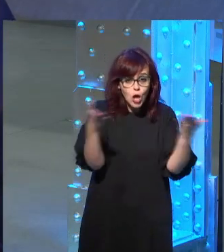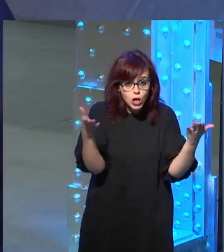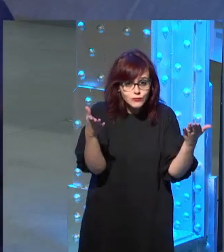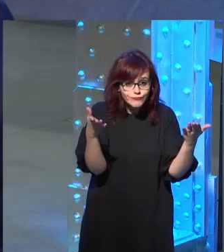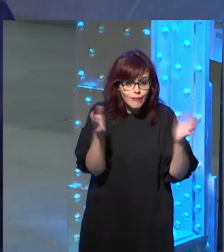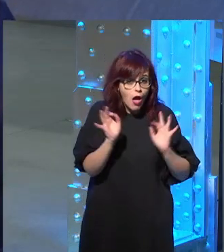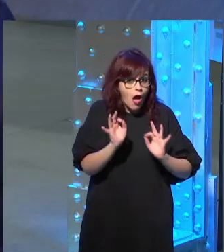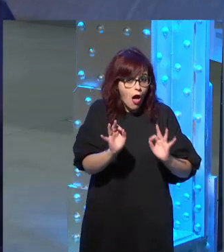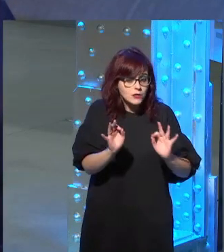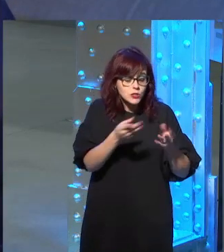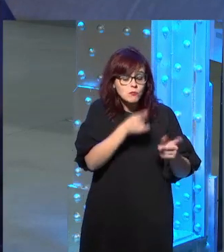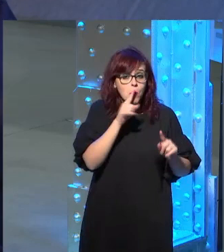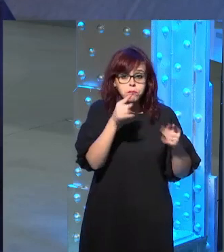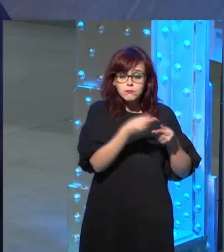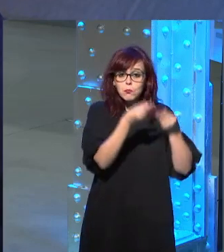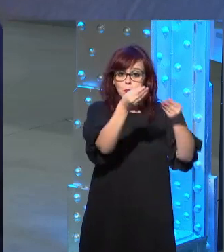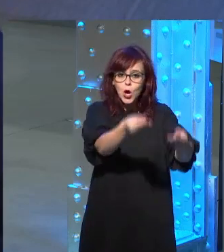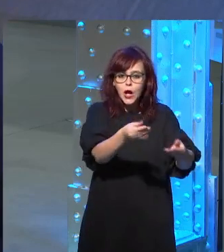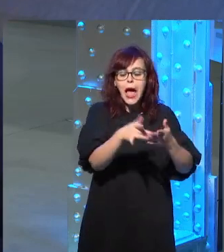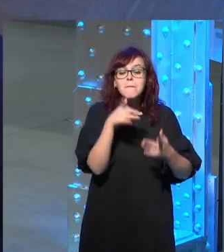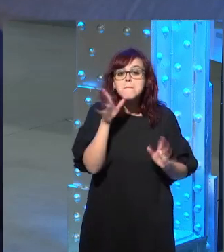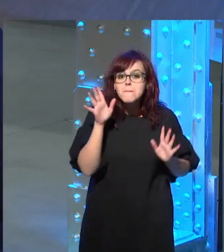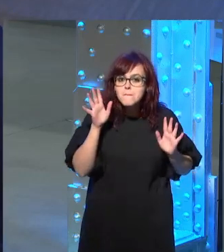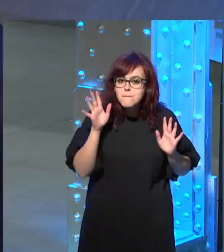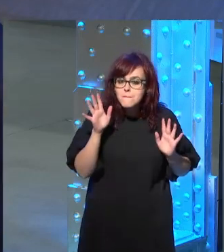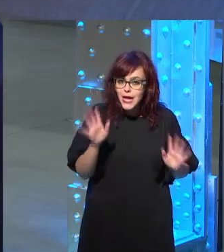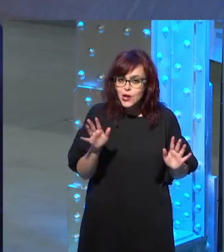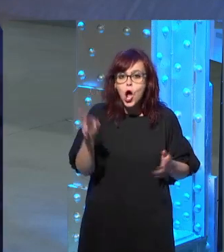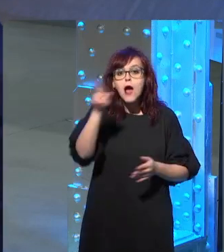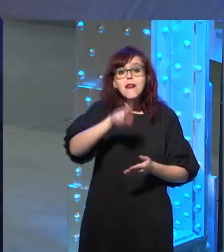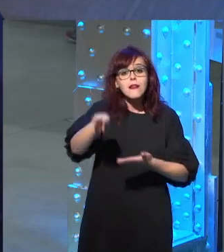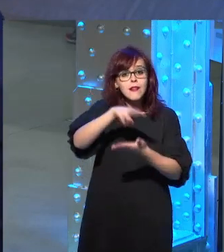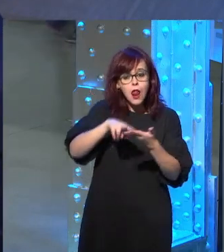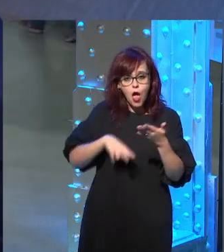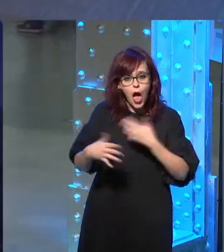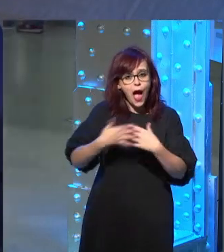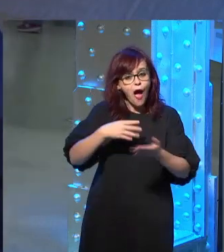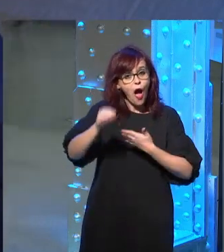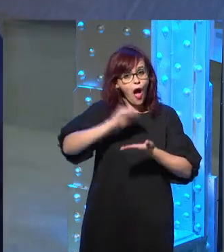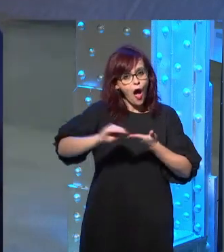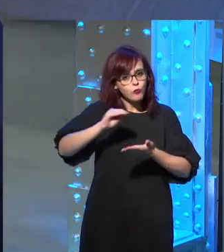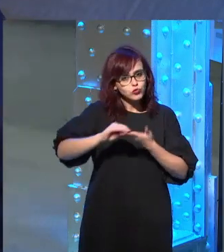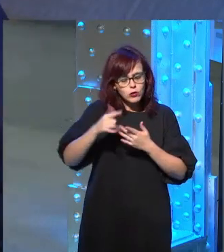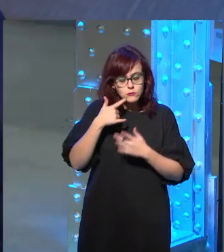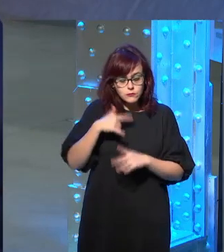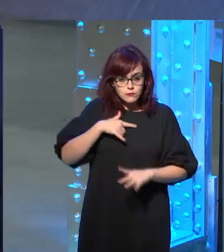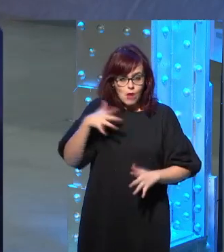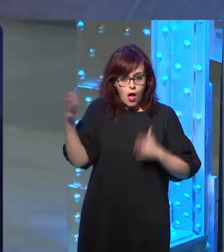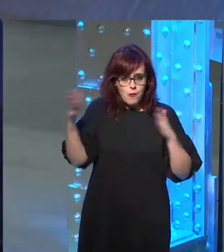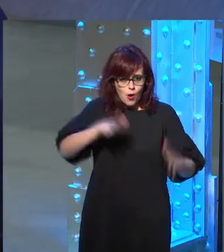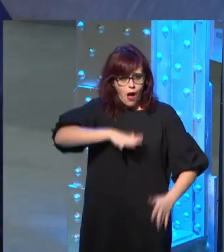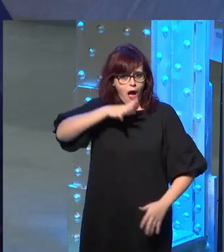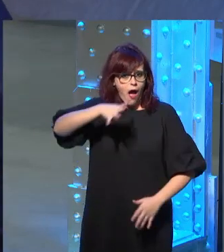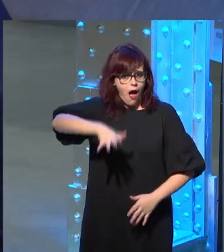y entonces no me no me gusta releerme pero si releo mucho a los autores que me me impresionaron que me